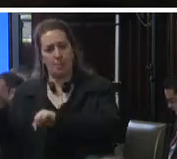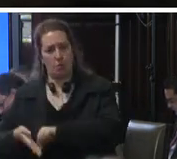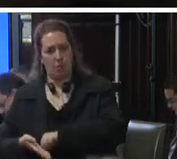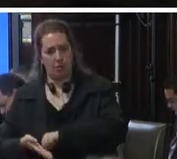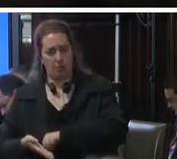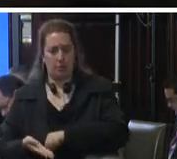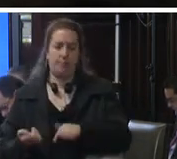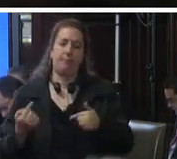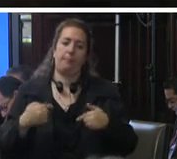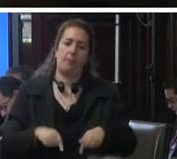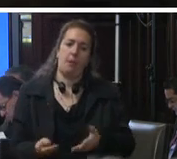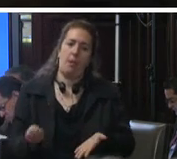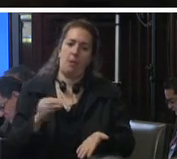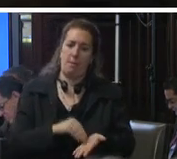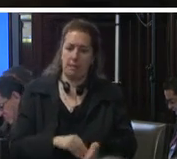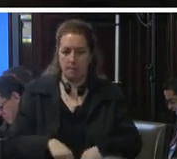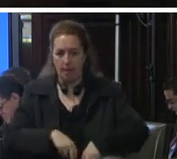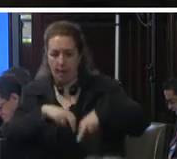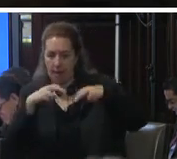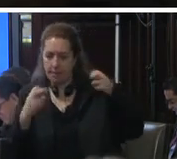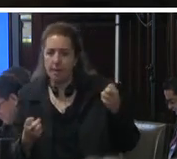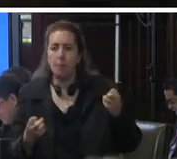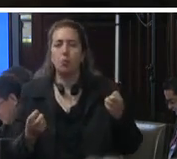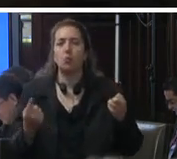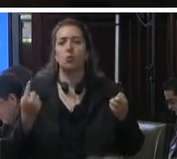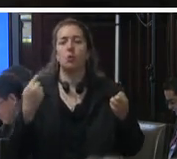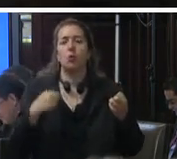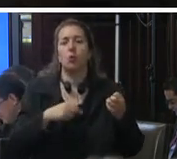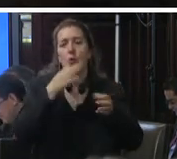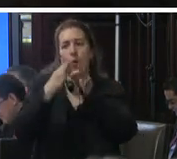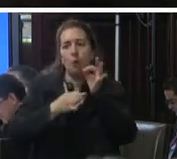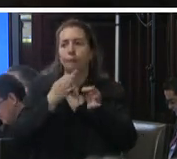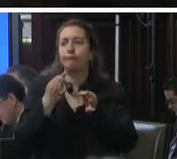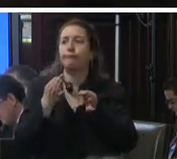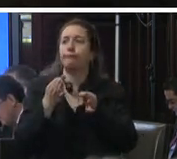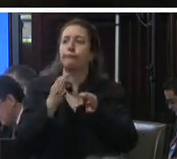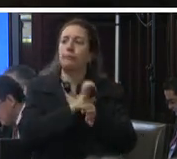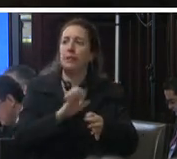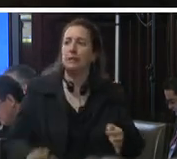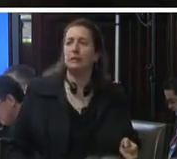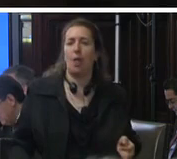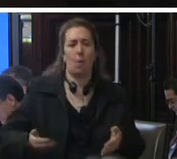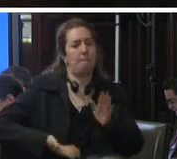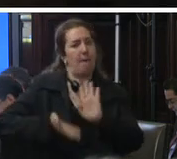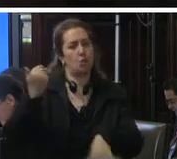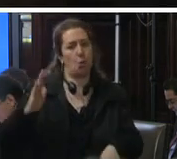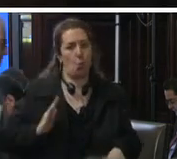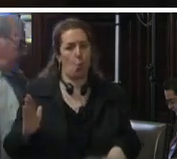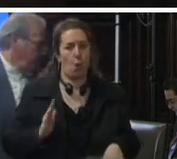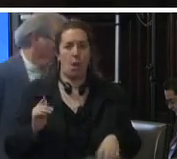además si realizamos el recorrido por los estados de los que existe un mayor porcentaje de mujeres bajo esta medida cautelar